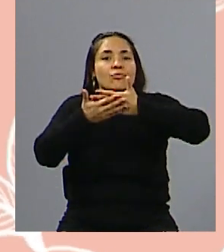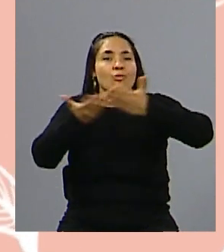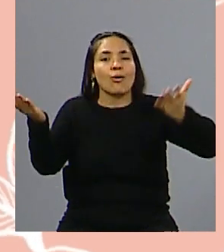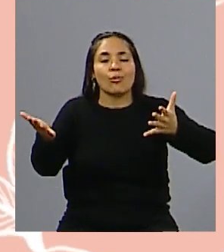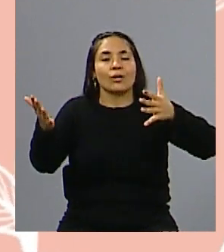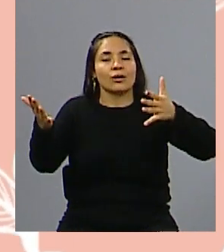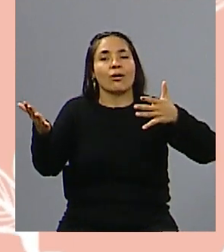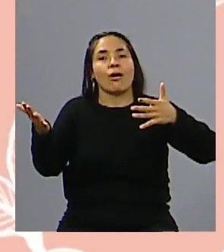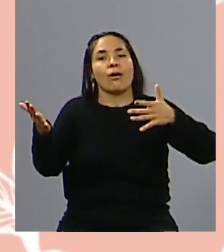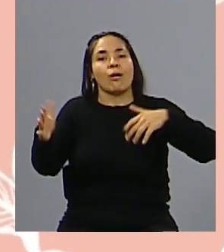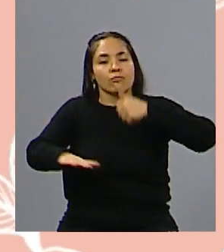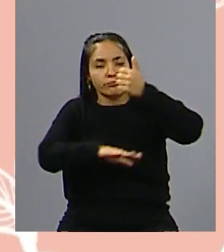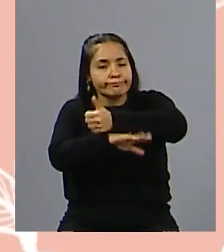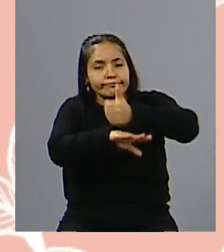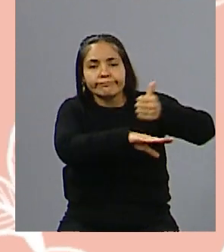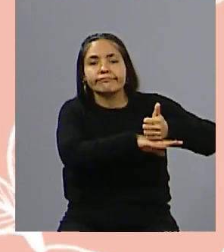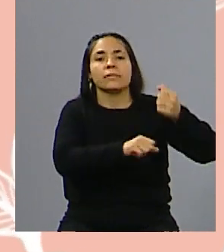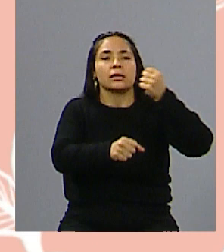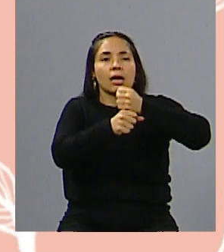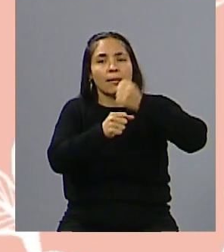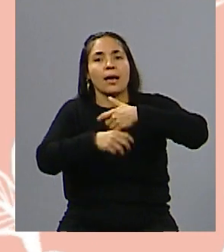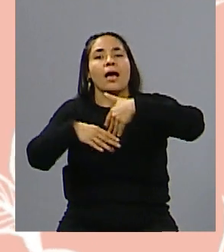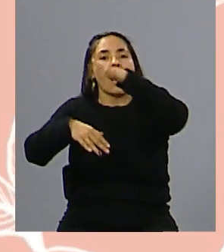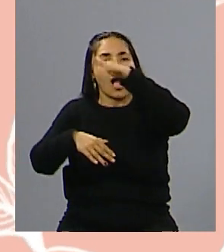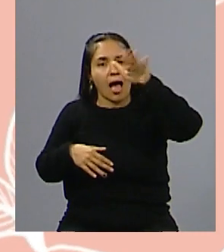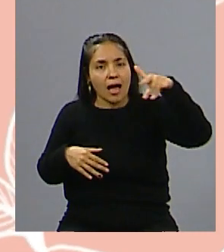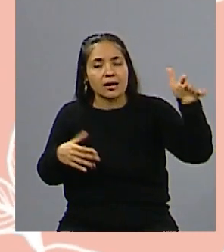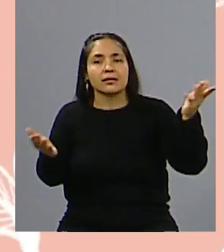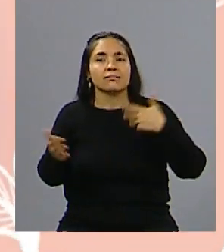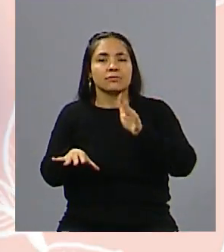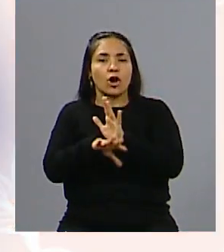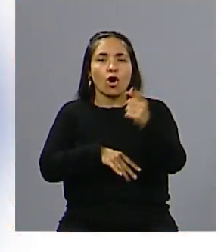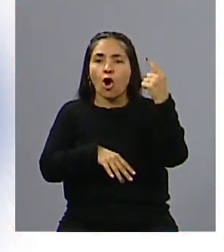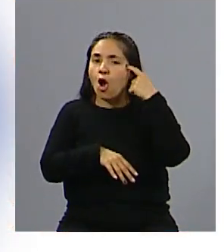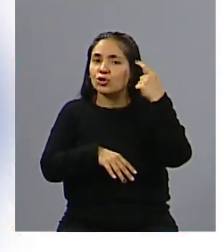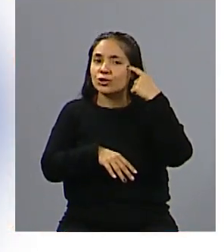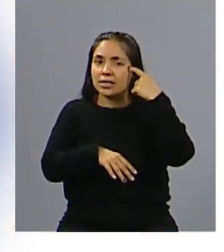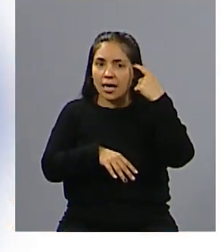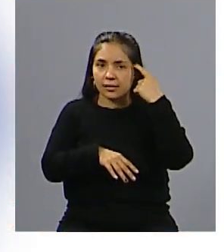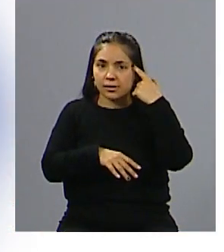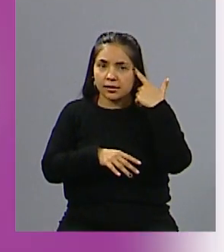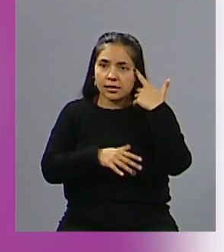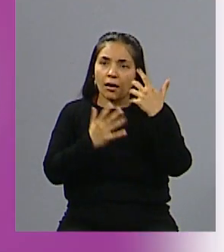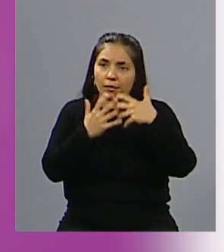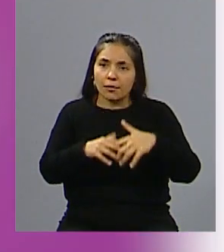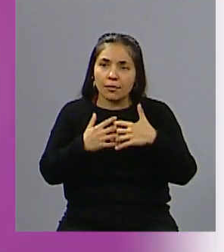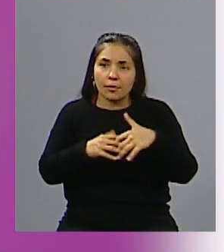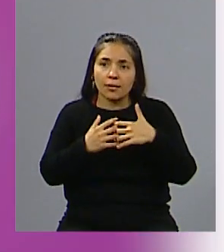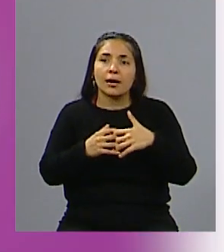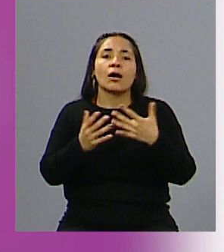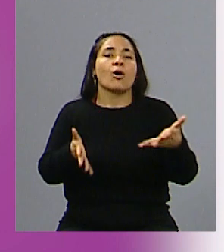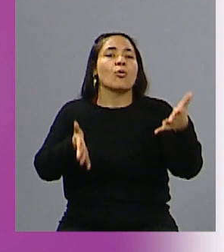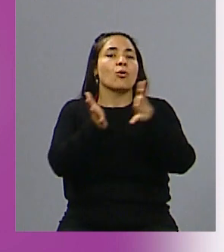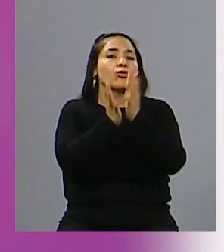realizar esta actividad a través del arte, esta toma de conciencia también de alguna manera que va a incluir la